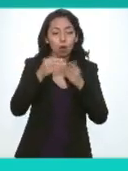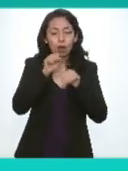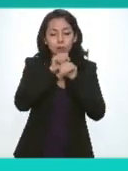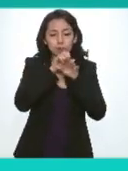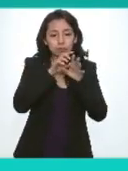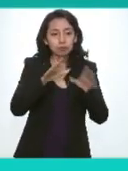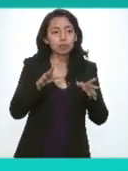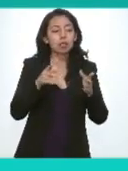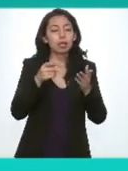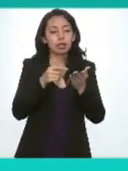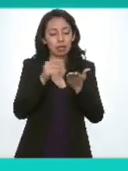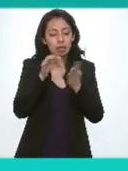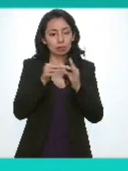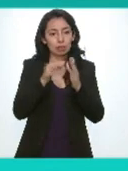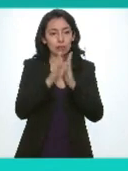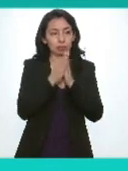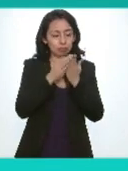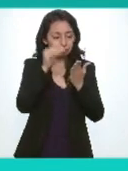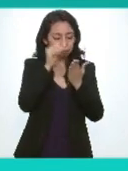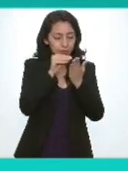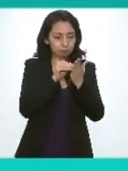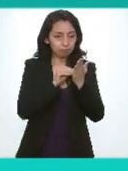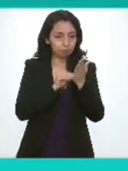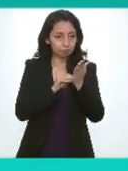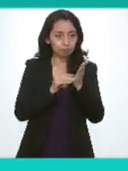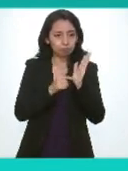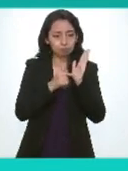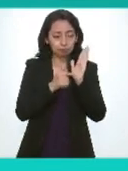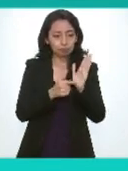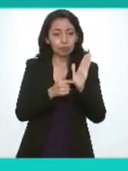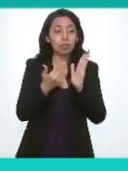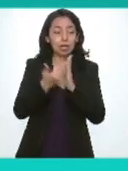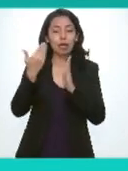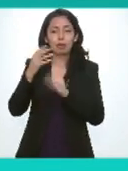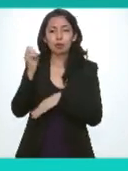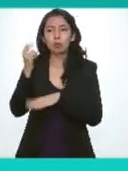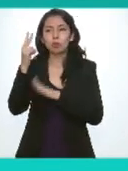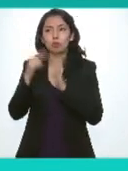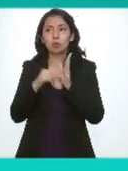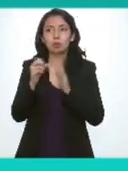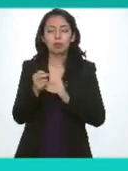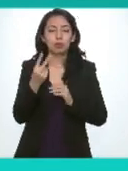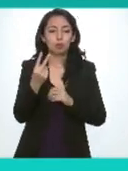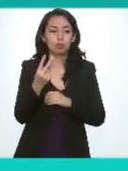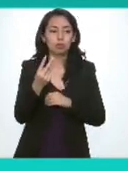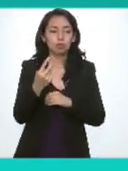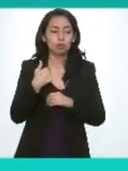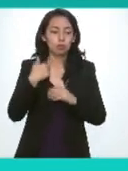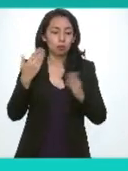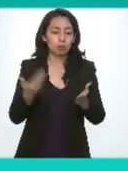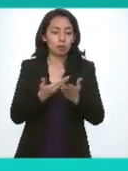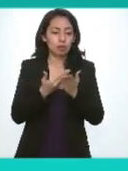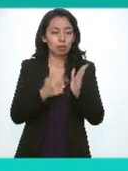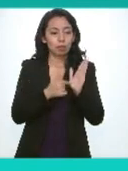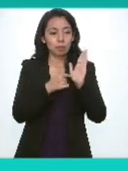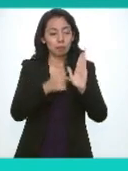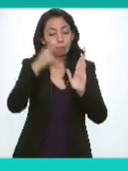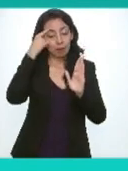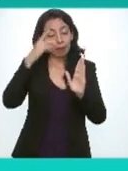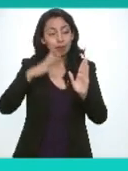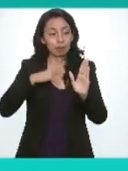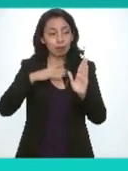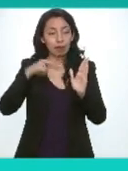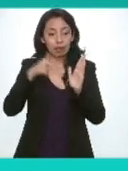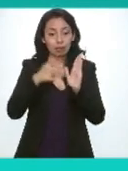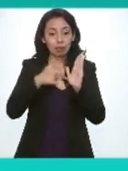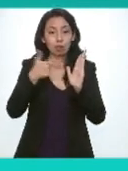criterios relevantes del sistema en una gaceta y la que presenté en octubre del 2022 para tener una gaceta oficial en